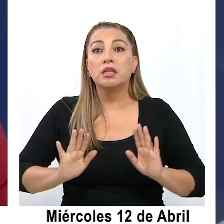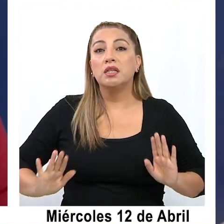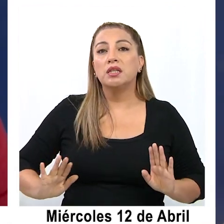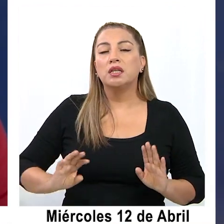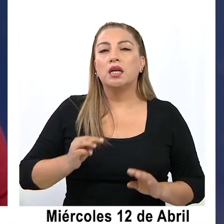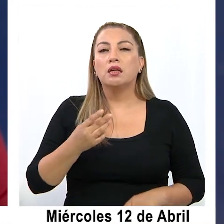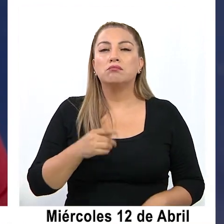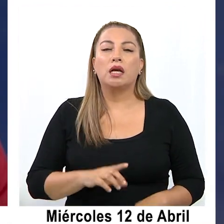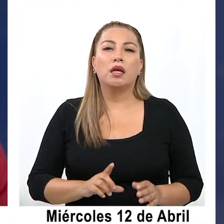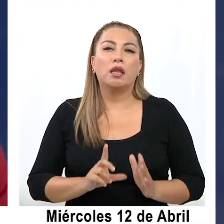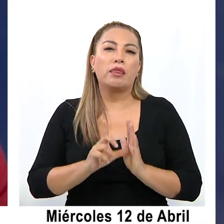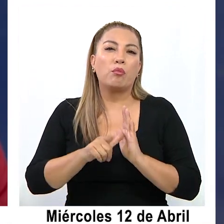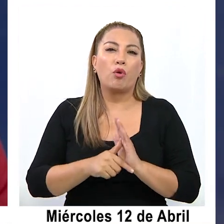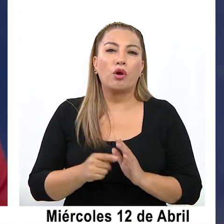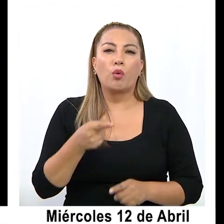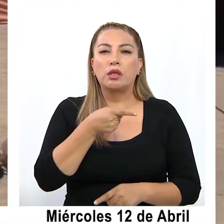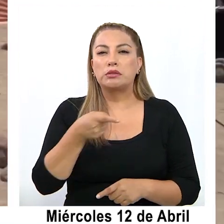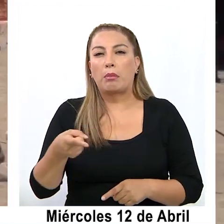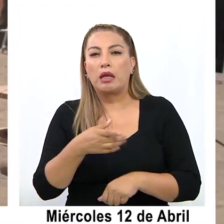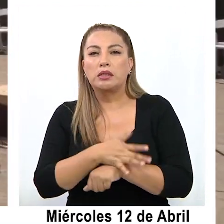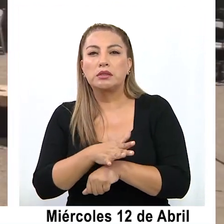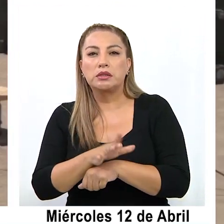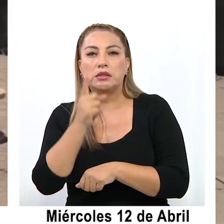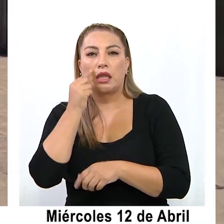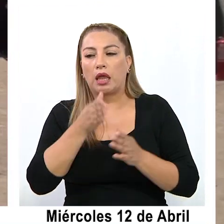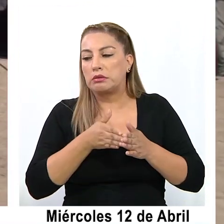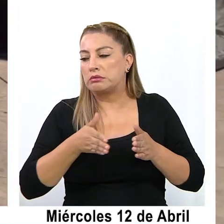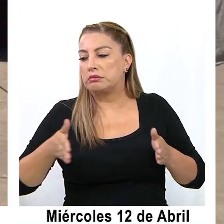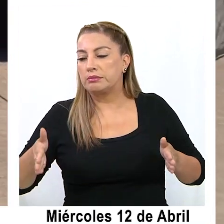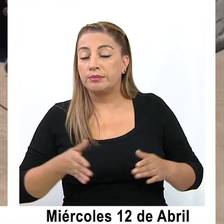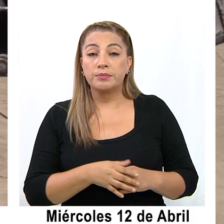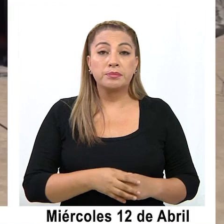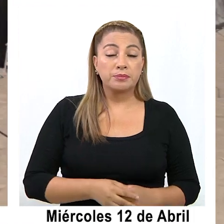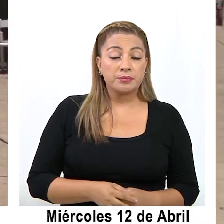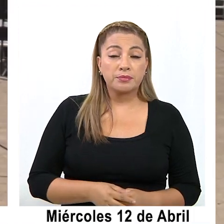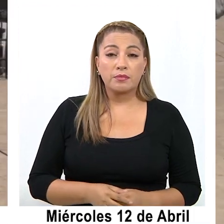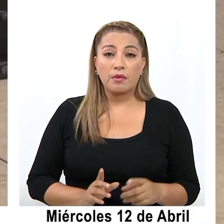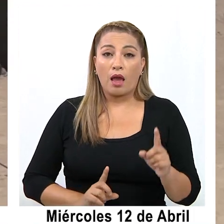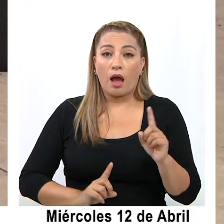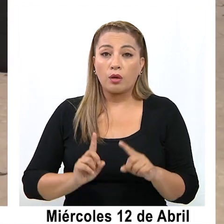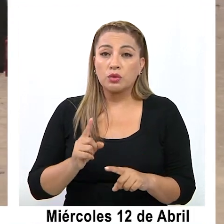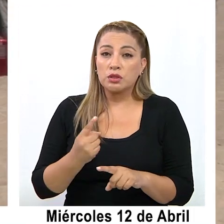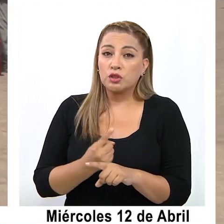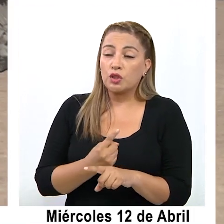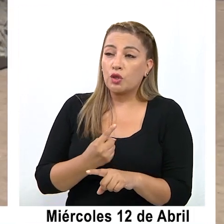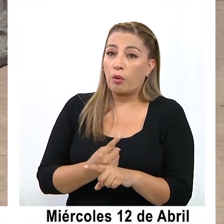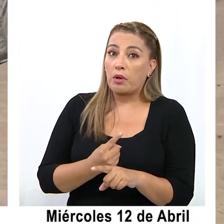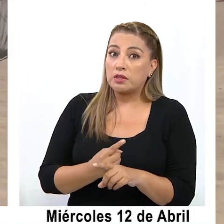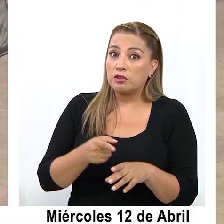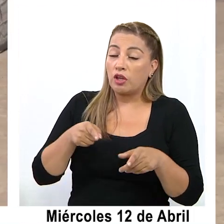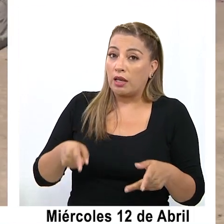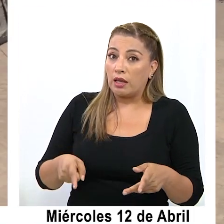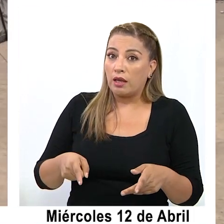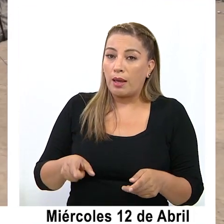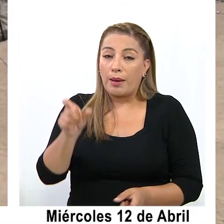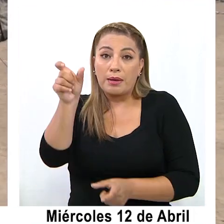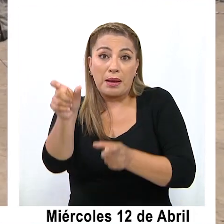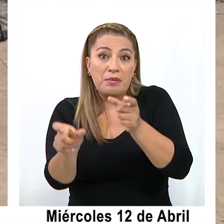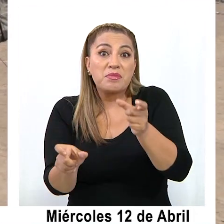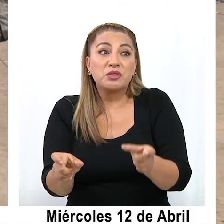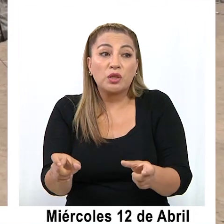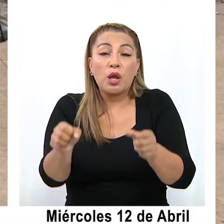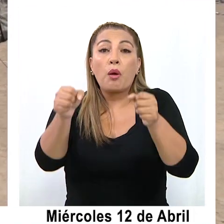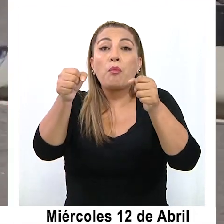eso tarda entre una semana o 15 días. Después de algunas conversaciones, se logró que estas personas